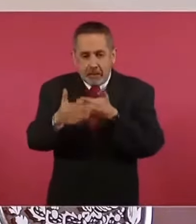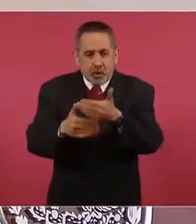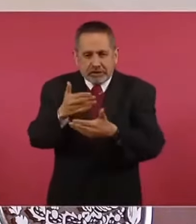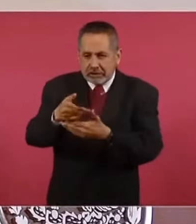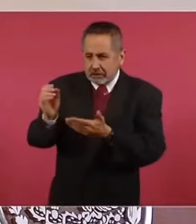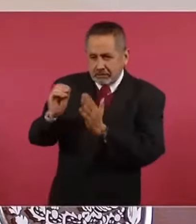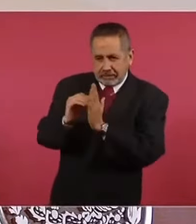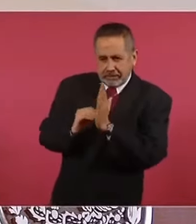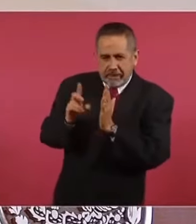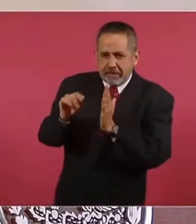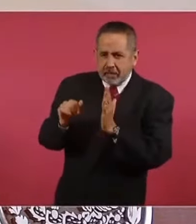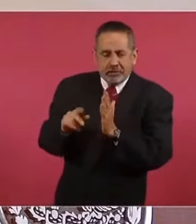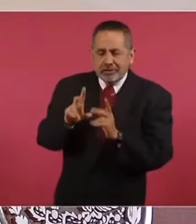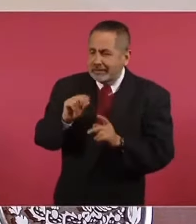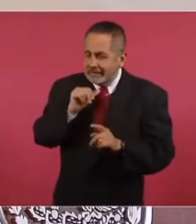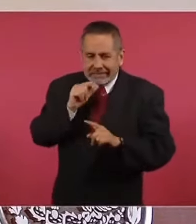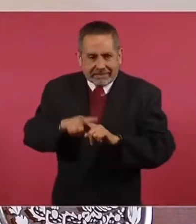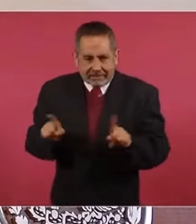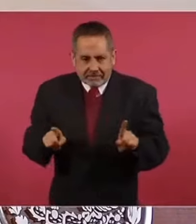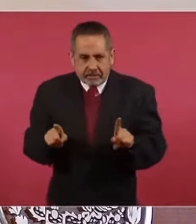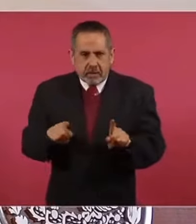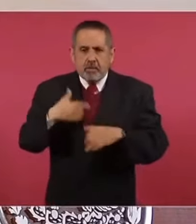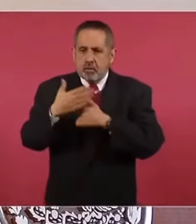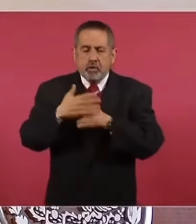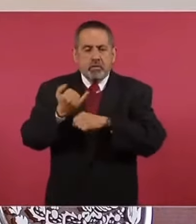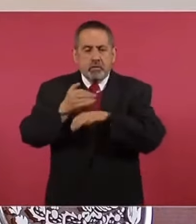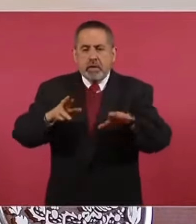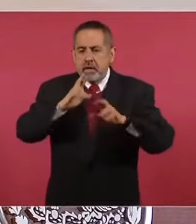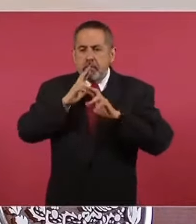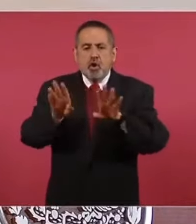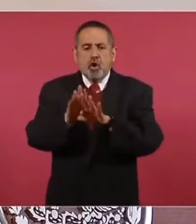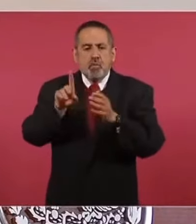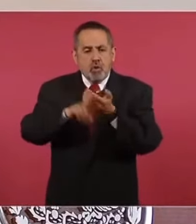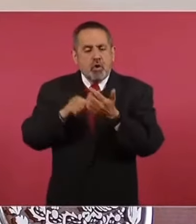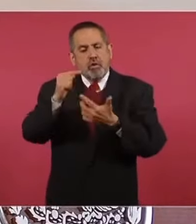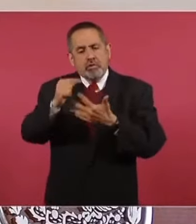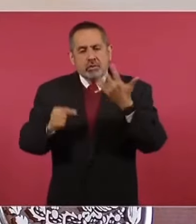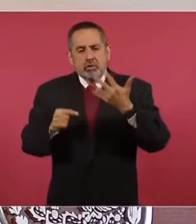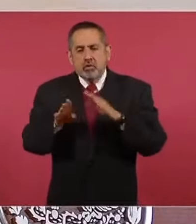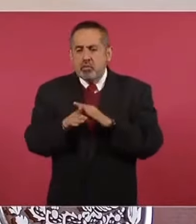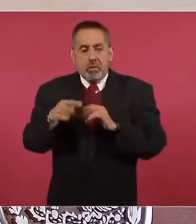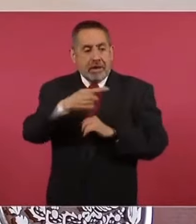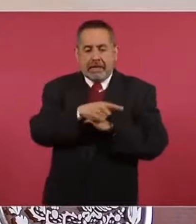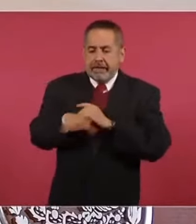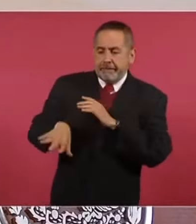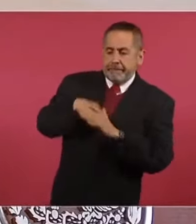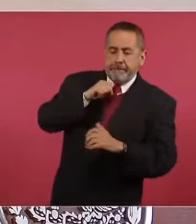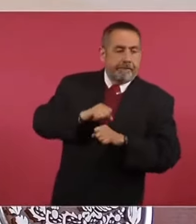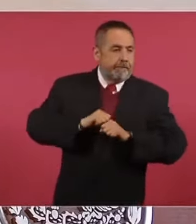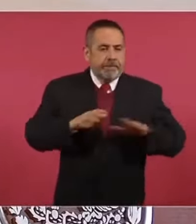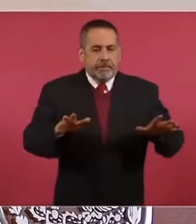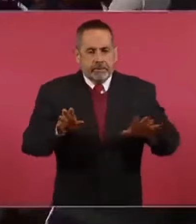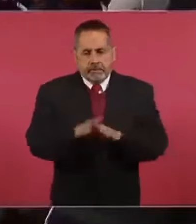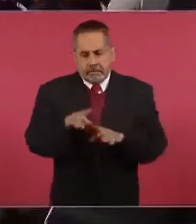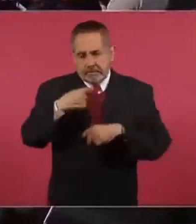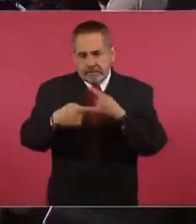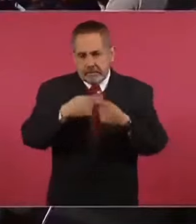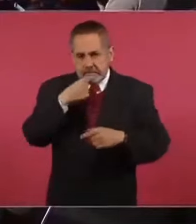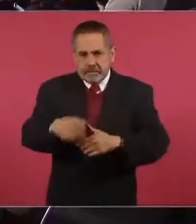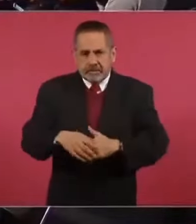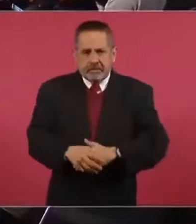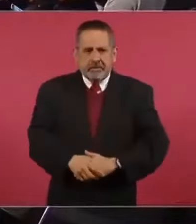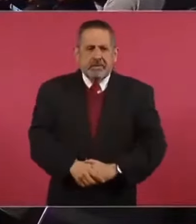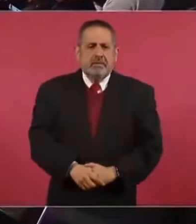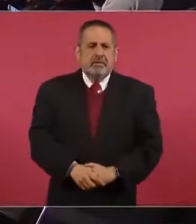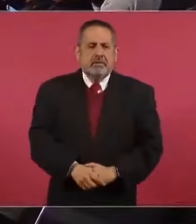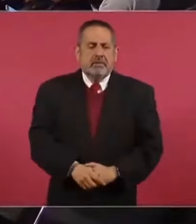de actualización de los datos. Y vamos a dar a conocer el reporte de cómo fue, en todo caso, la obtención ilegal de estos datos. A